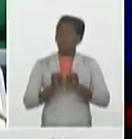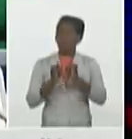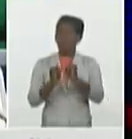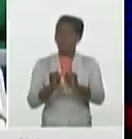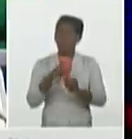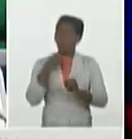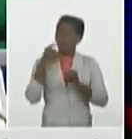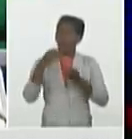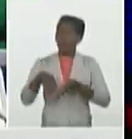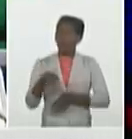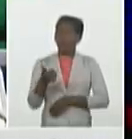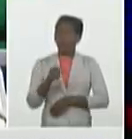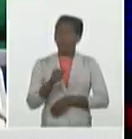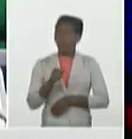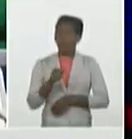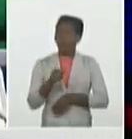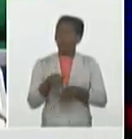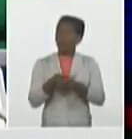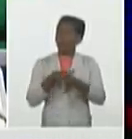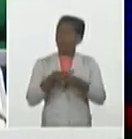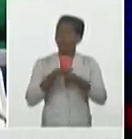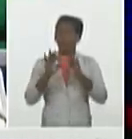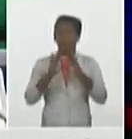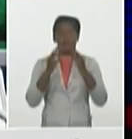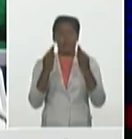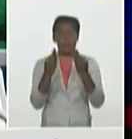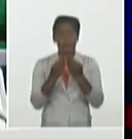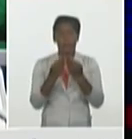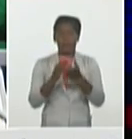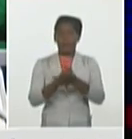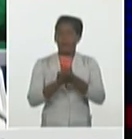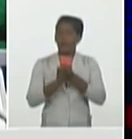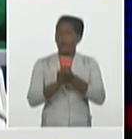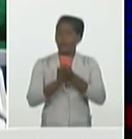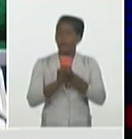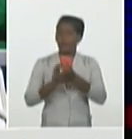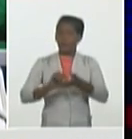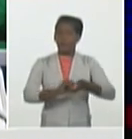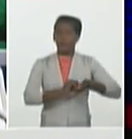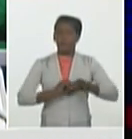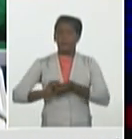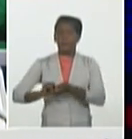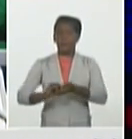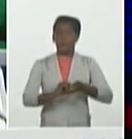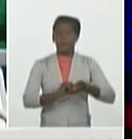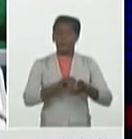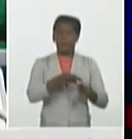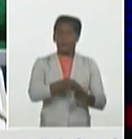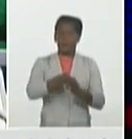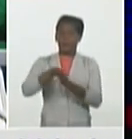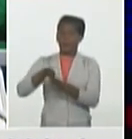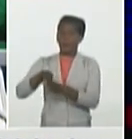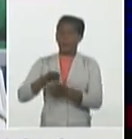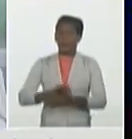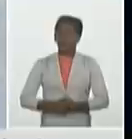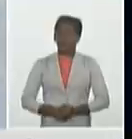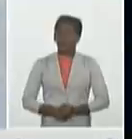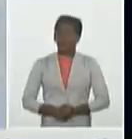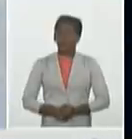condolencias a sus familiares y amistades. De esta forma, Cuba, con 27